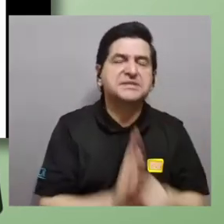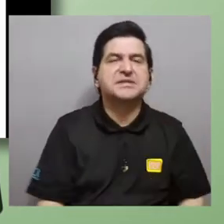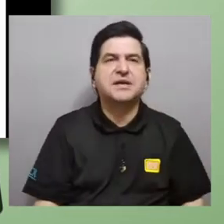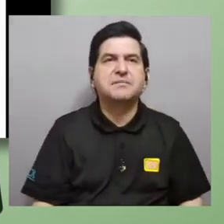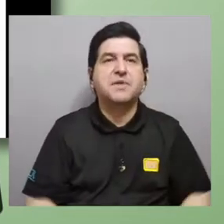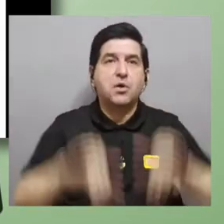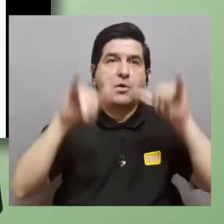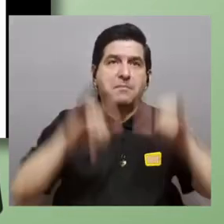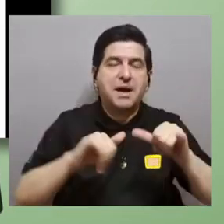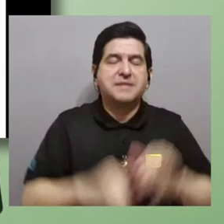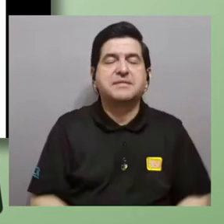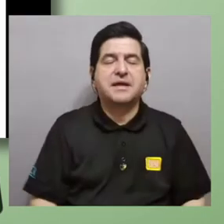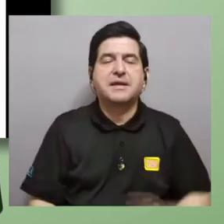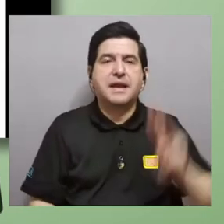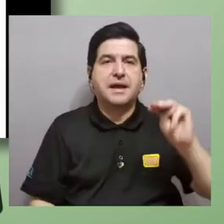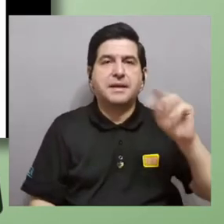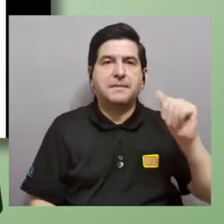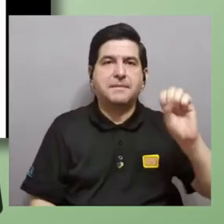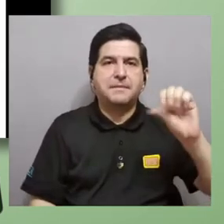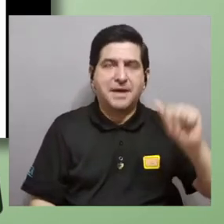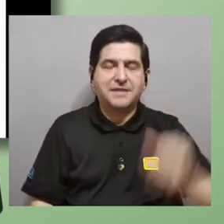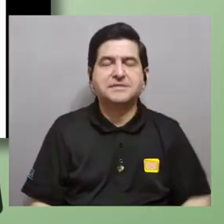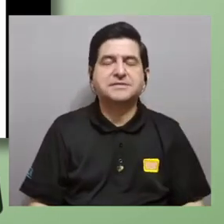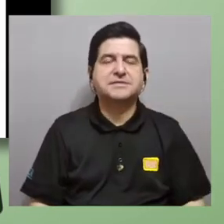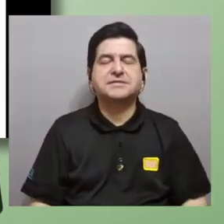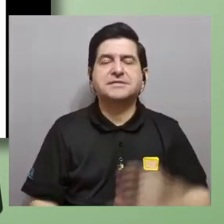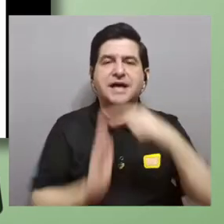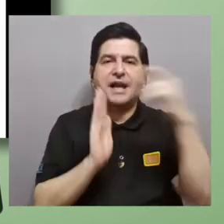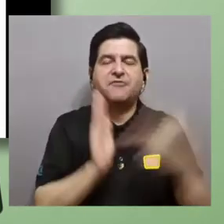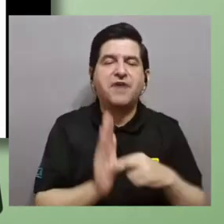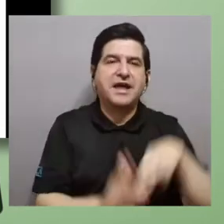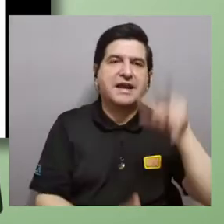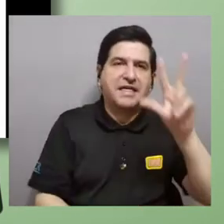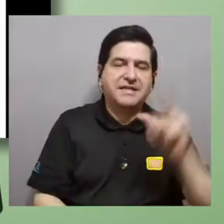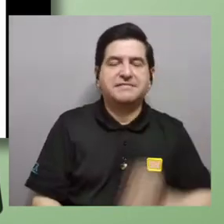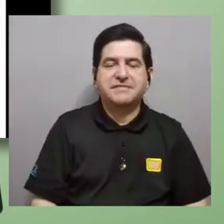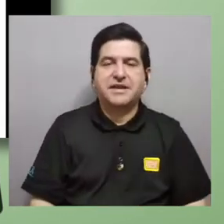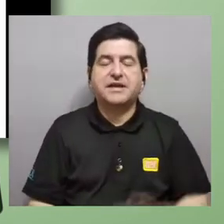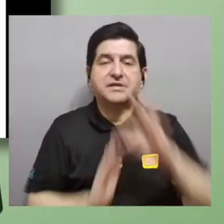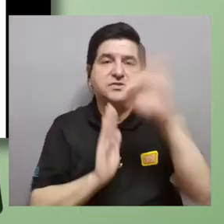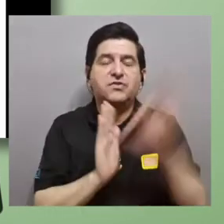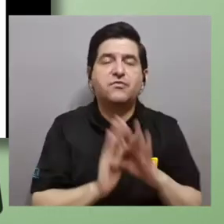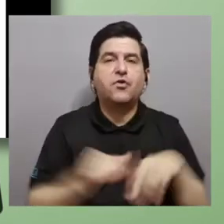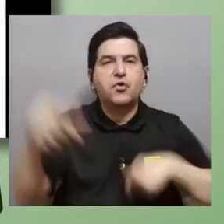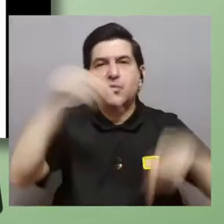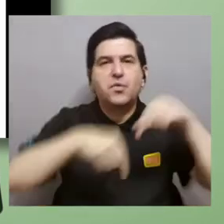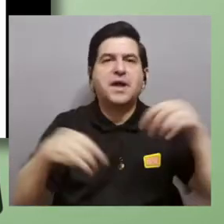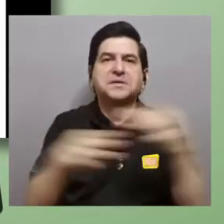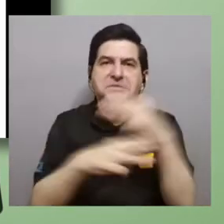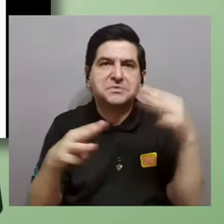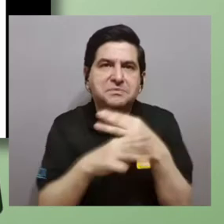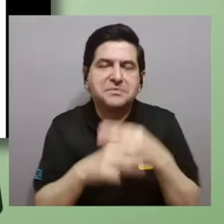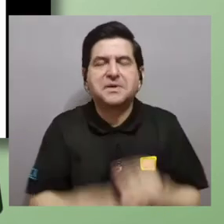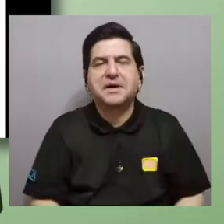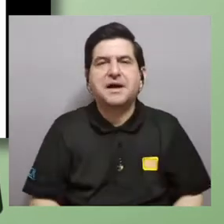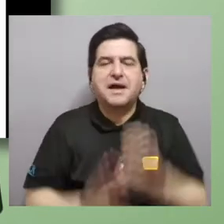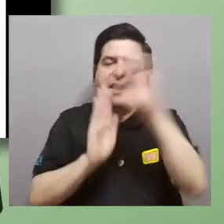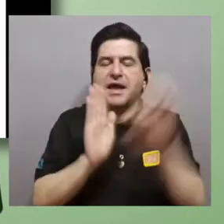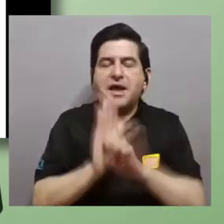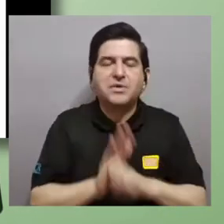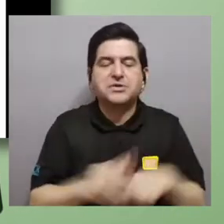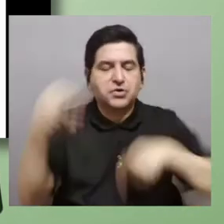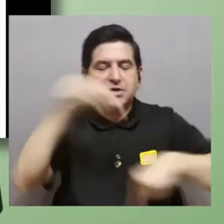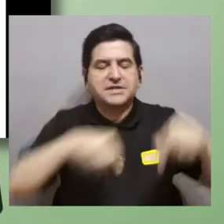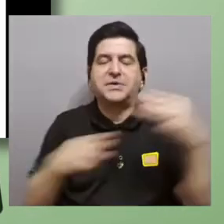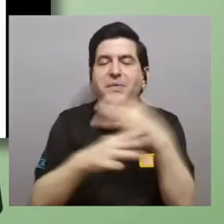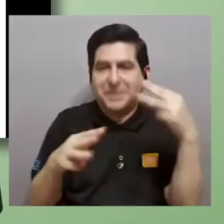el principio de la conservación de la masa la regla la regla de tres la regla del octeto fórmulas químicas fórmulas matemáticas ecuaciones químicas